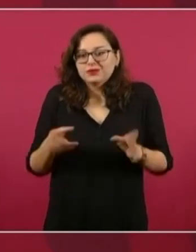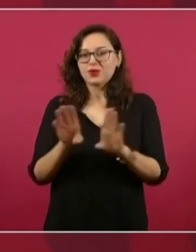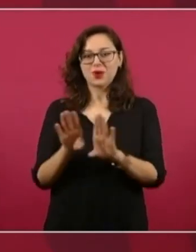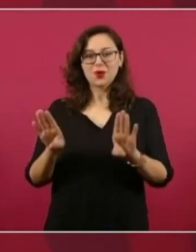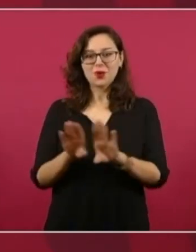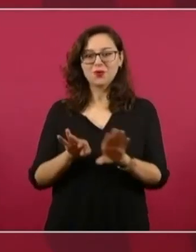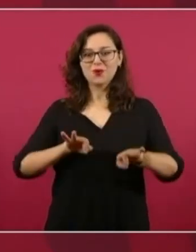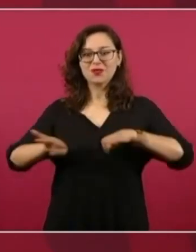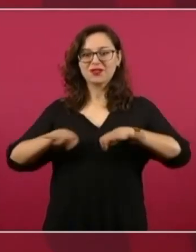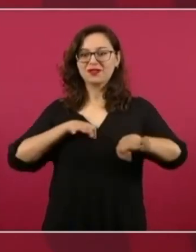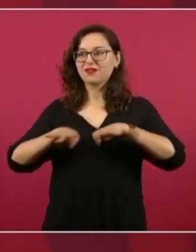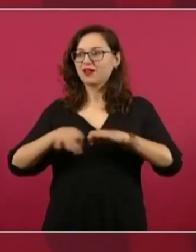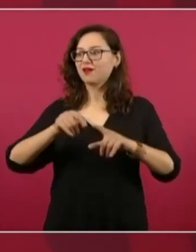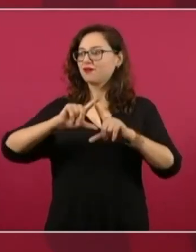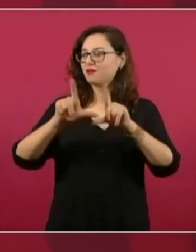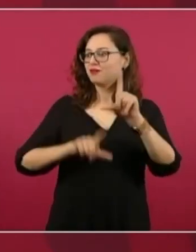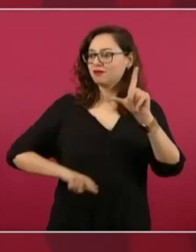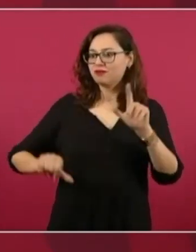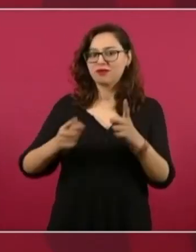Noticias TVT.